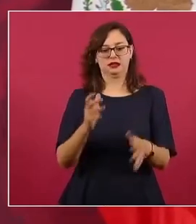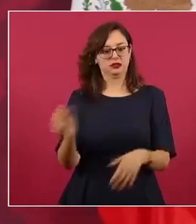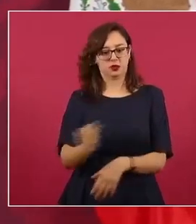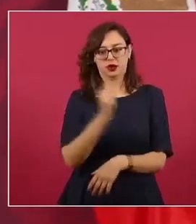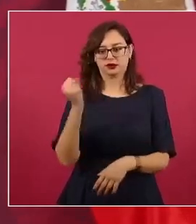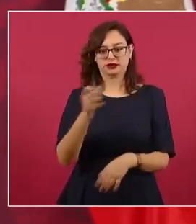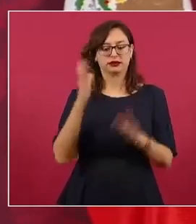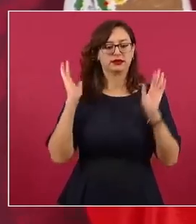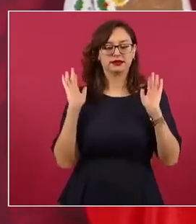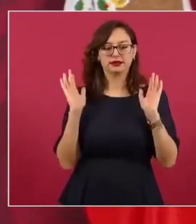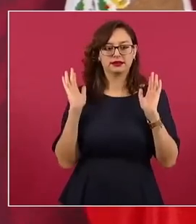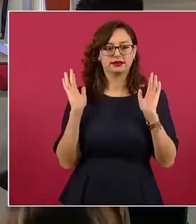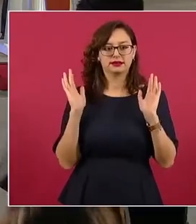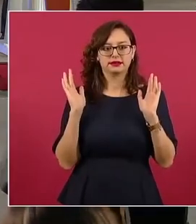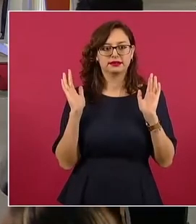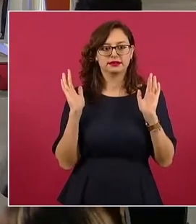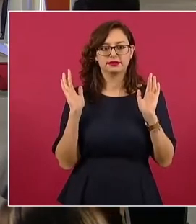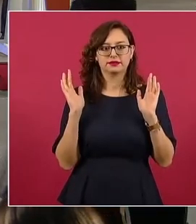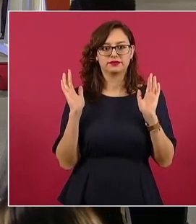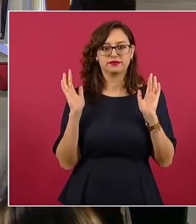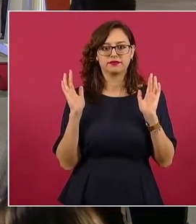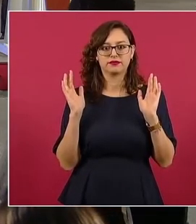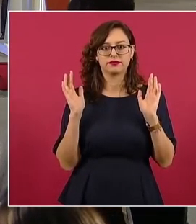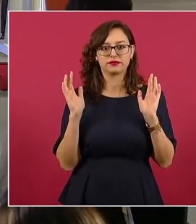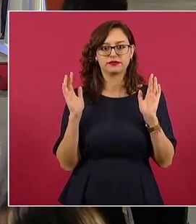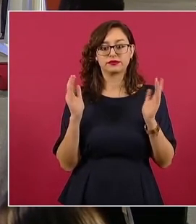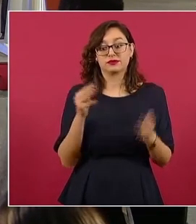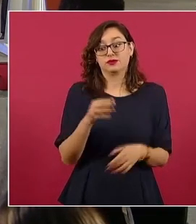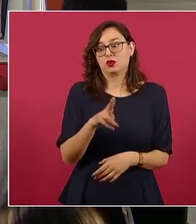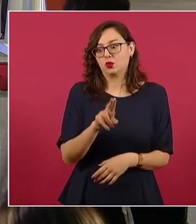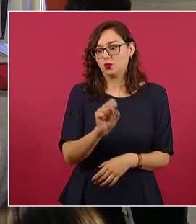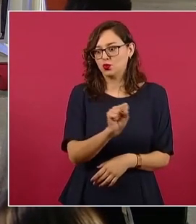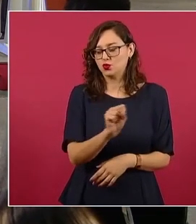ya o Mussolini,